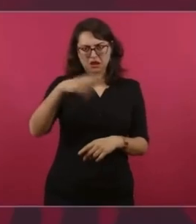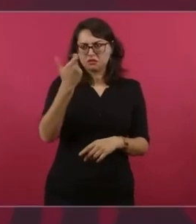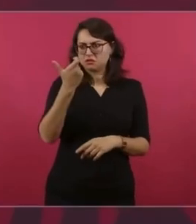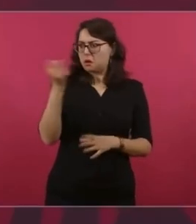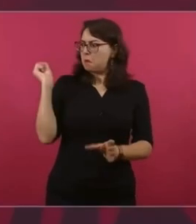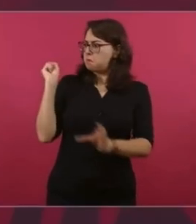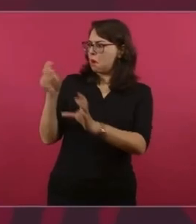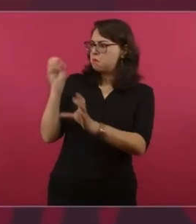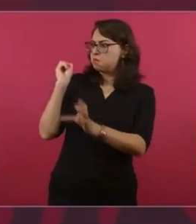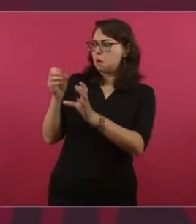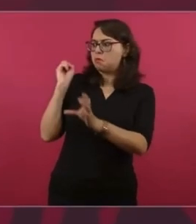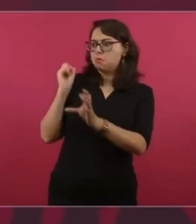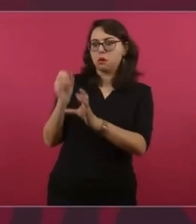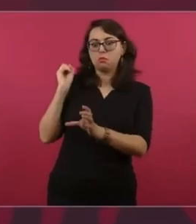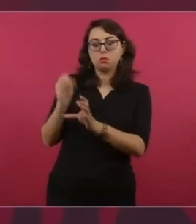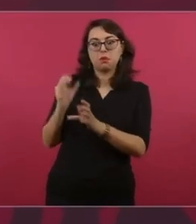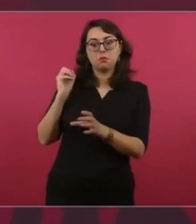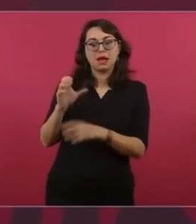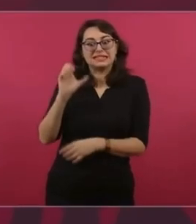¿Cuándo?